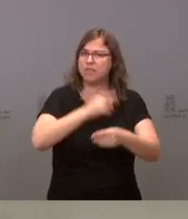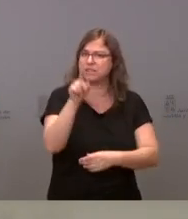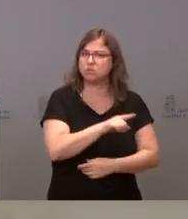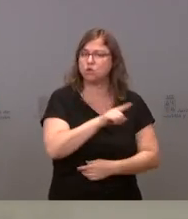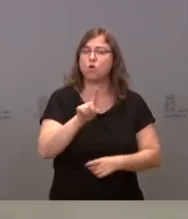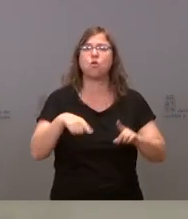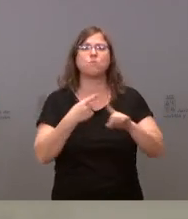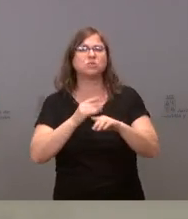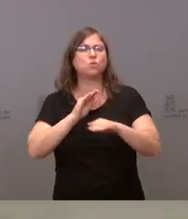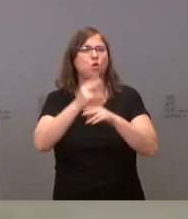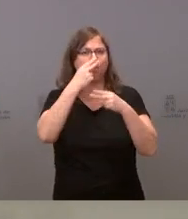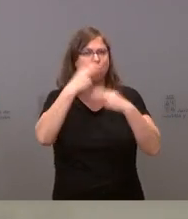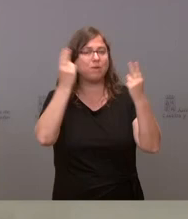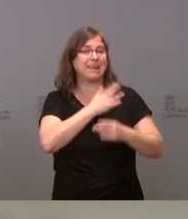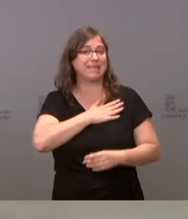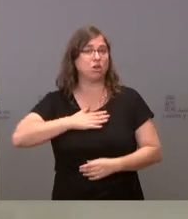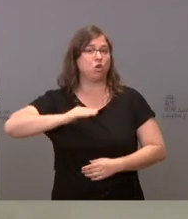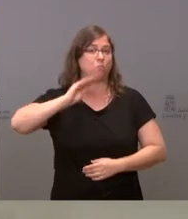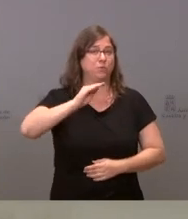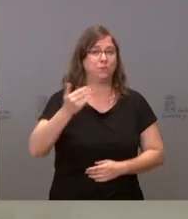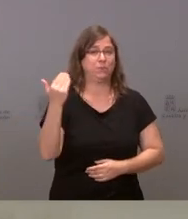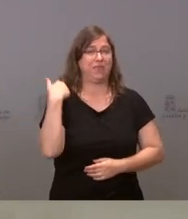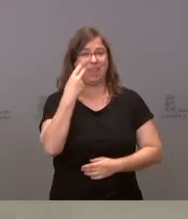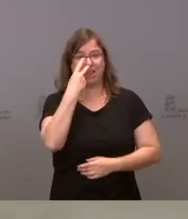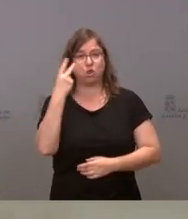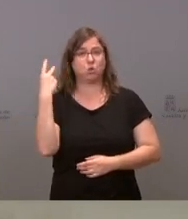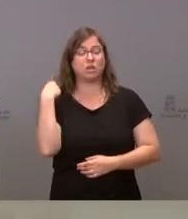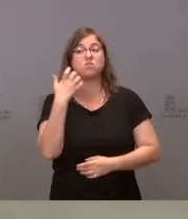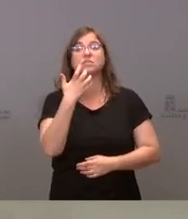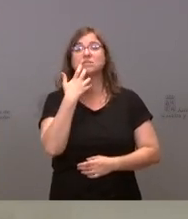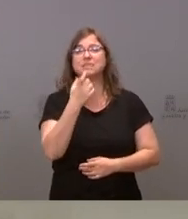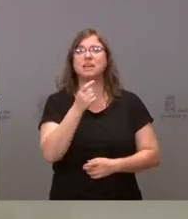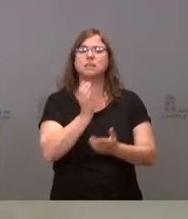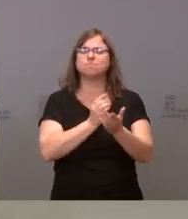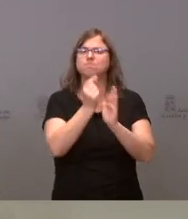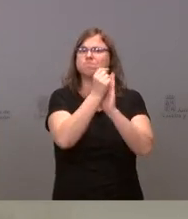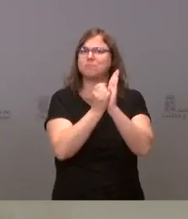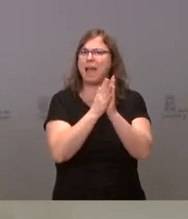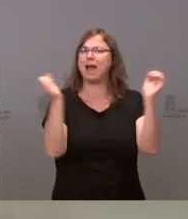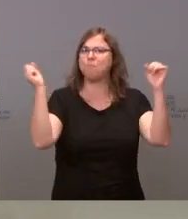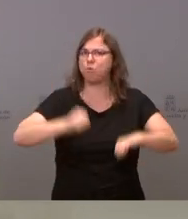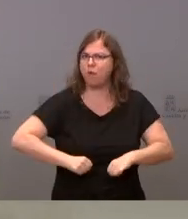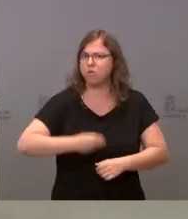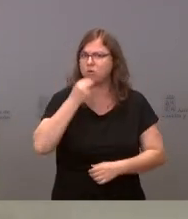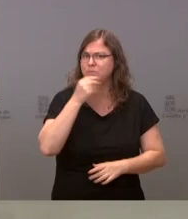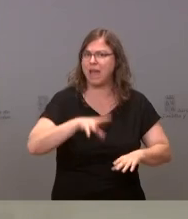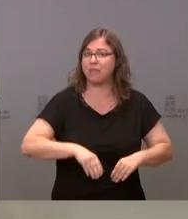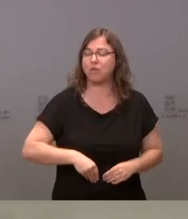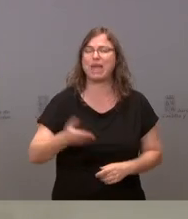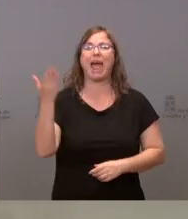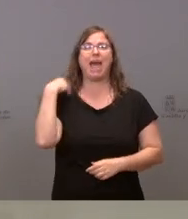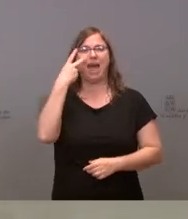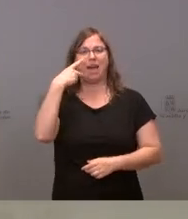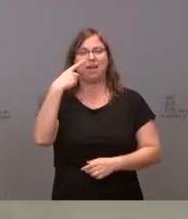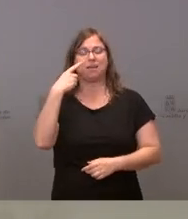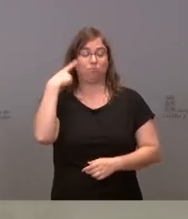públicas, le quería preguntar si al IGEA de hace dos años se hubiera conformado con estas directrices que hoy se aprueba y si el IGEA actual considera